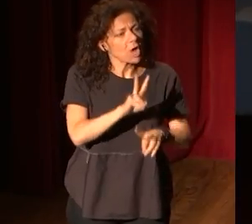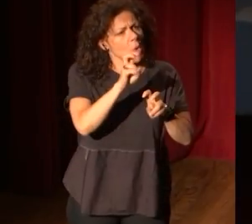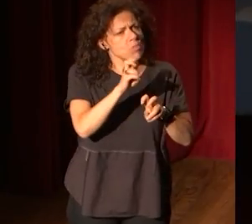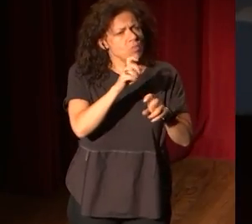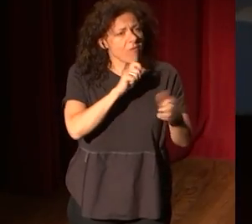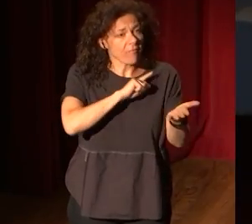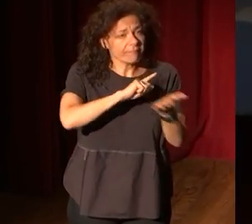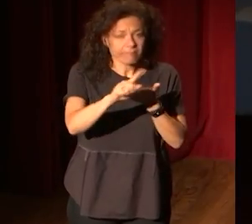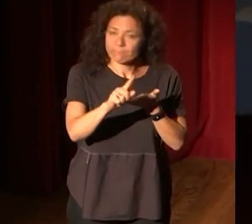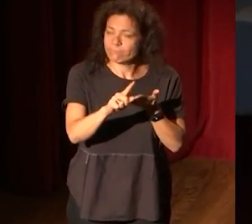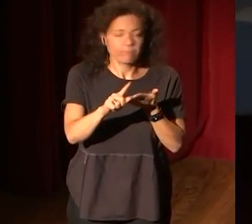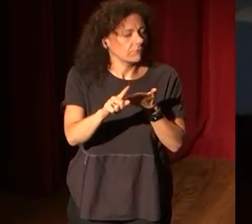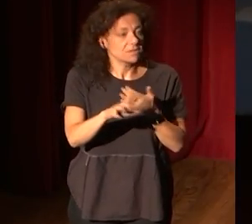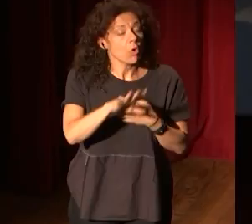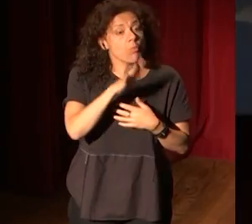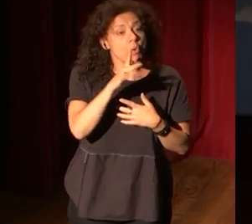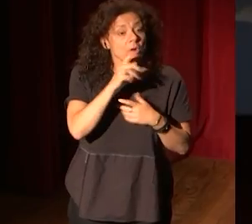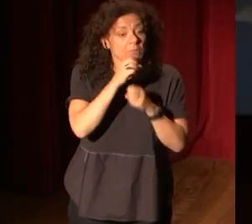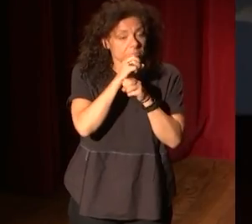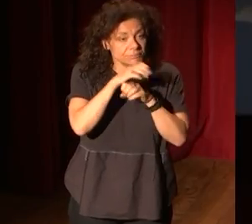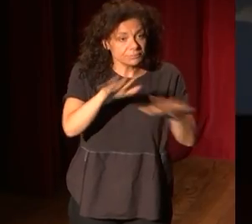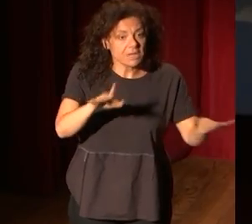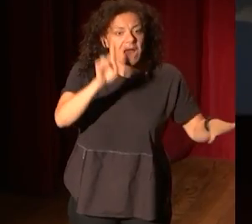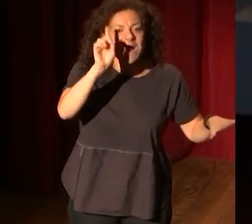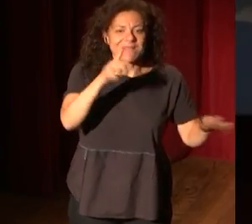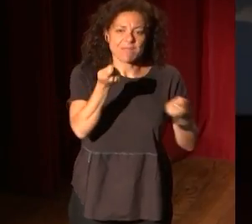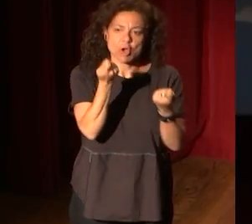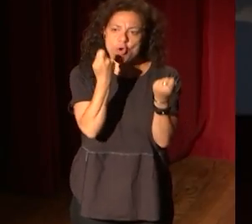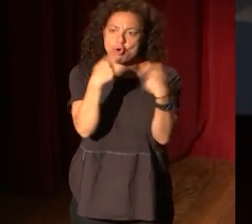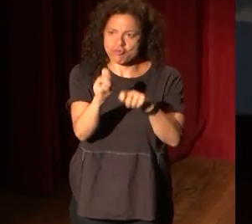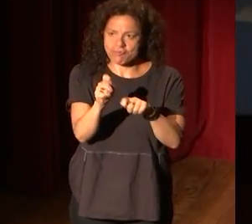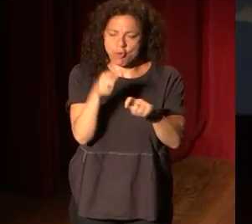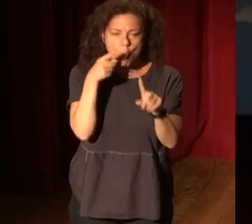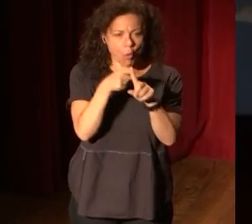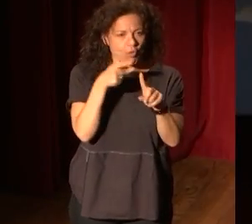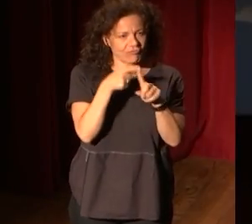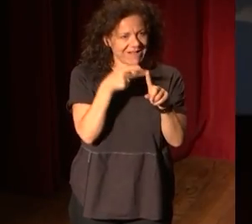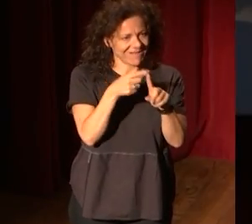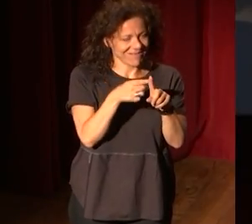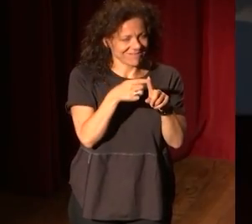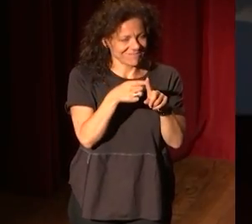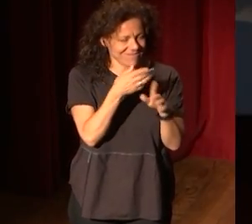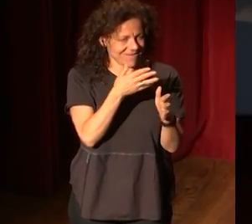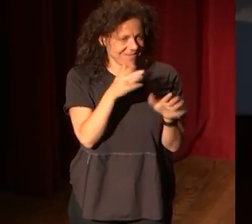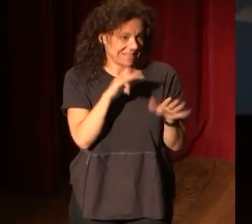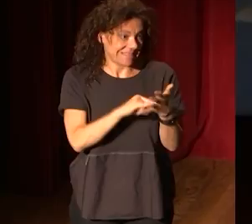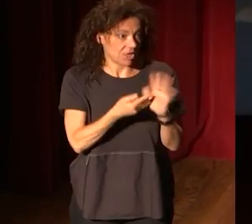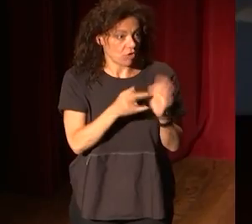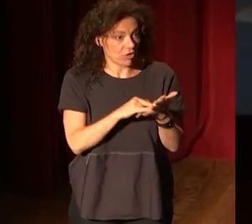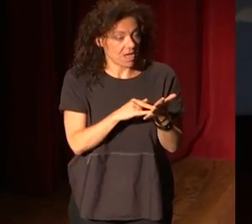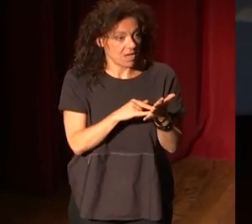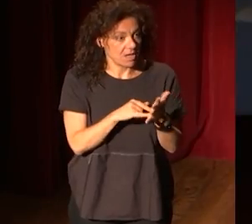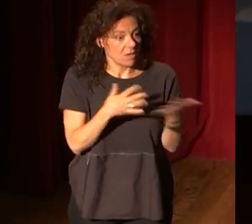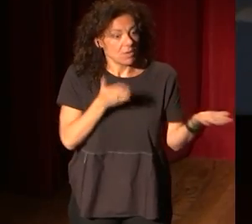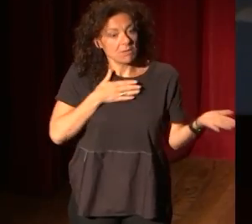No. Es porque los medios también compran tecnología y compran este discurso porque lo que hace